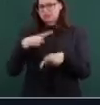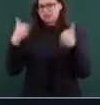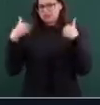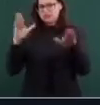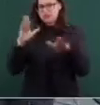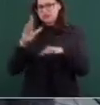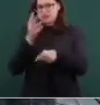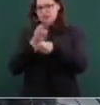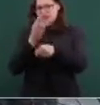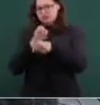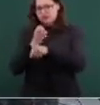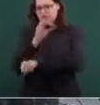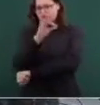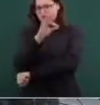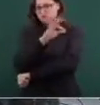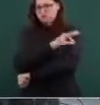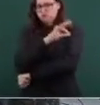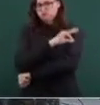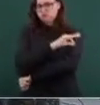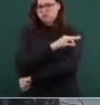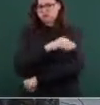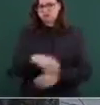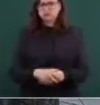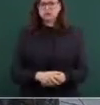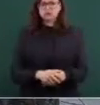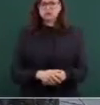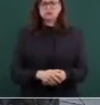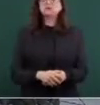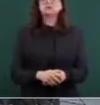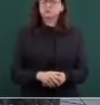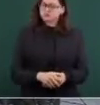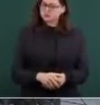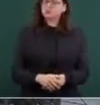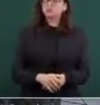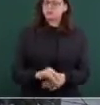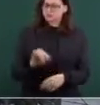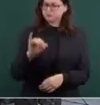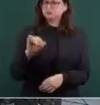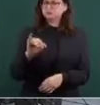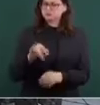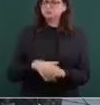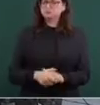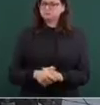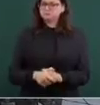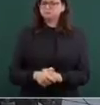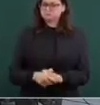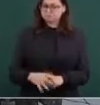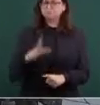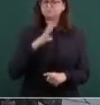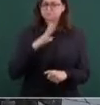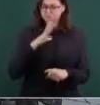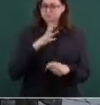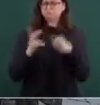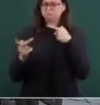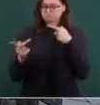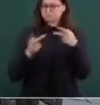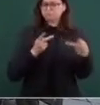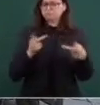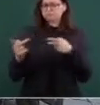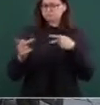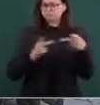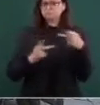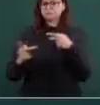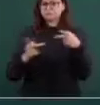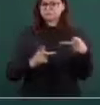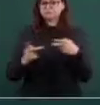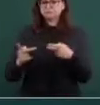Sí, lo tenemos contemplado, no se